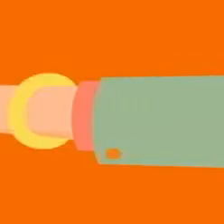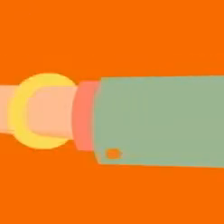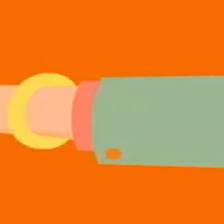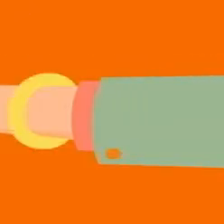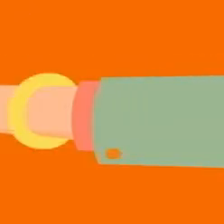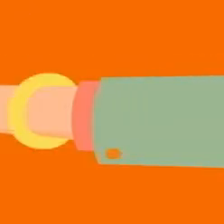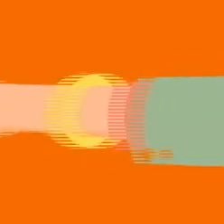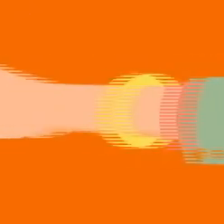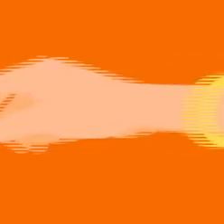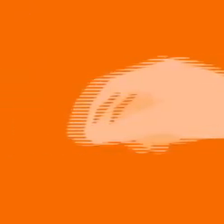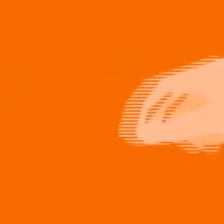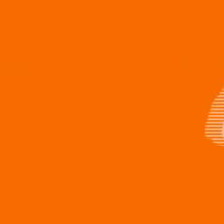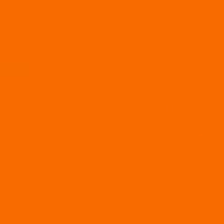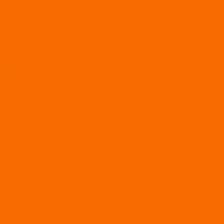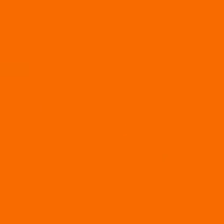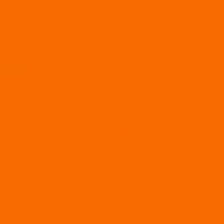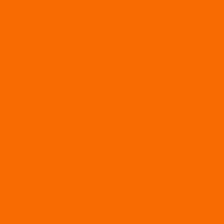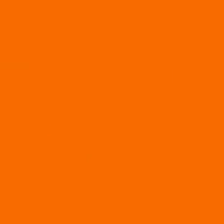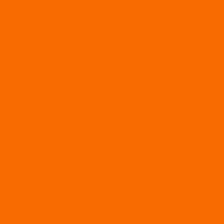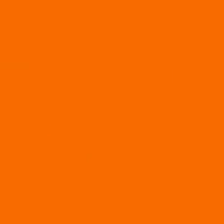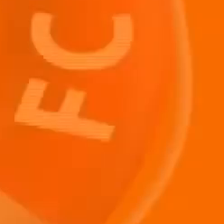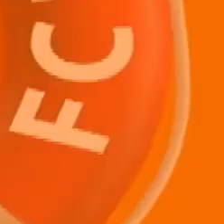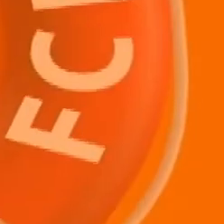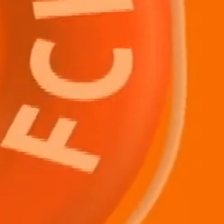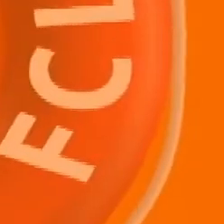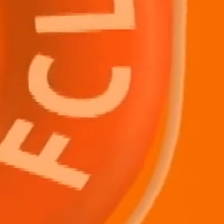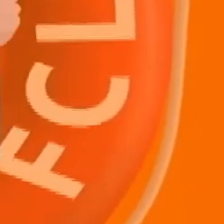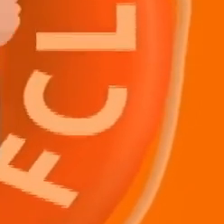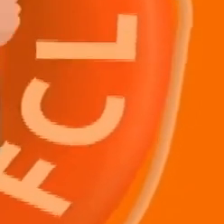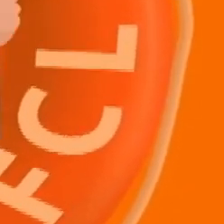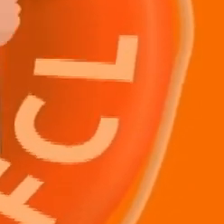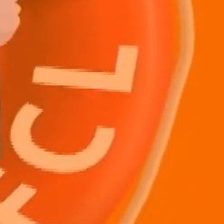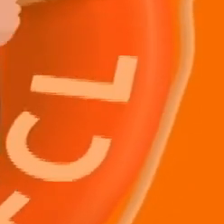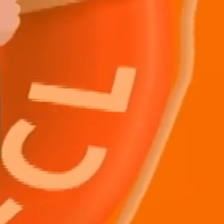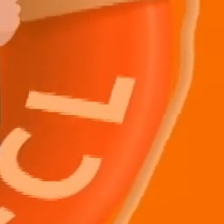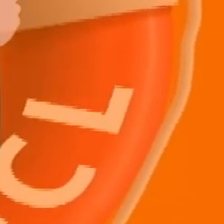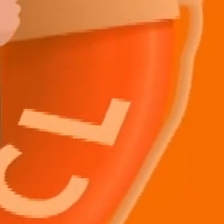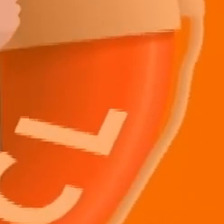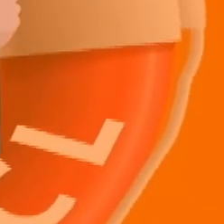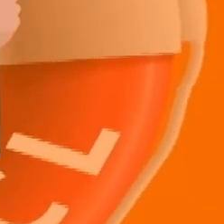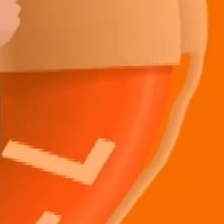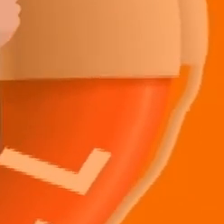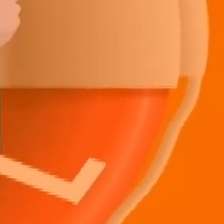capitalización laboral pero estoy siendo muy cuidadoso al administrarlo el fcl es un auxilio de cesantía en caso de desempleo suspensión del